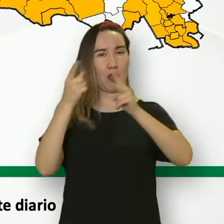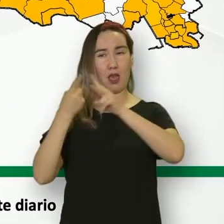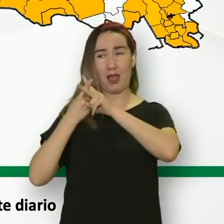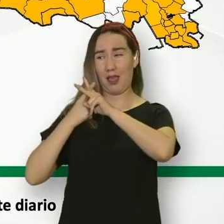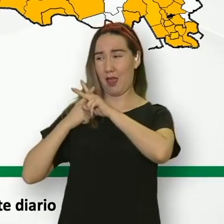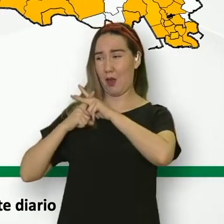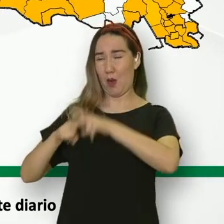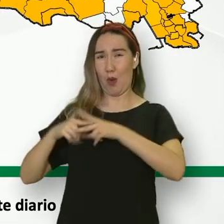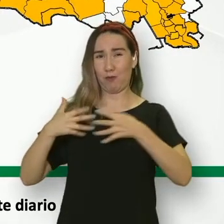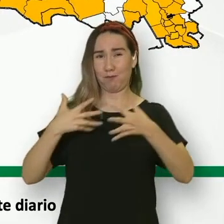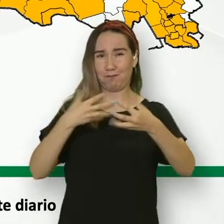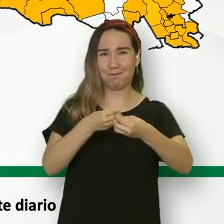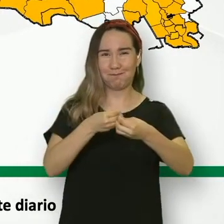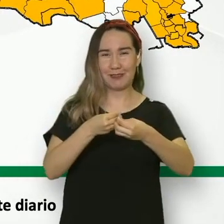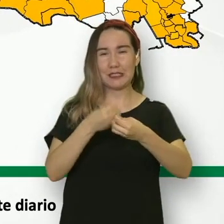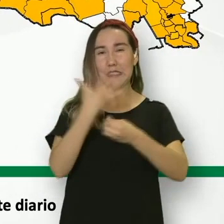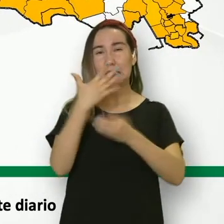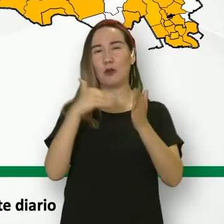Noticieros Canal 7.